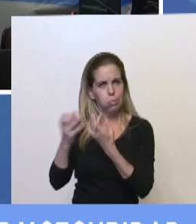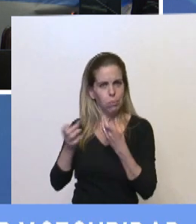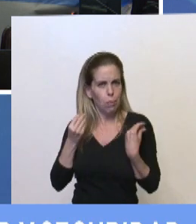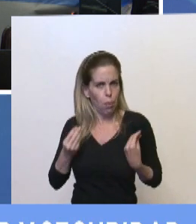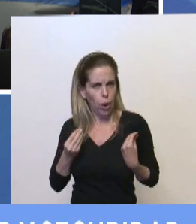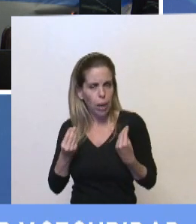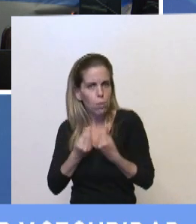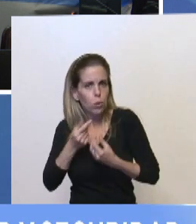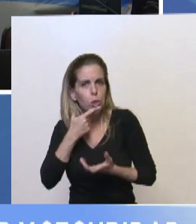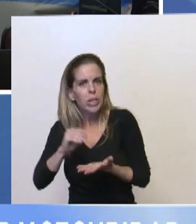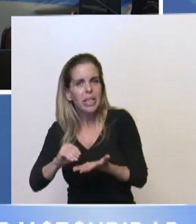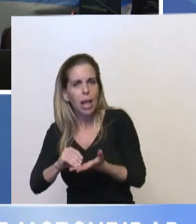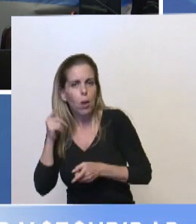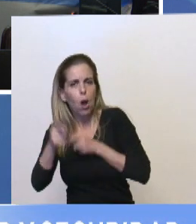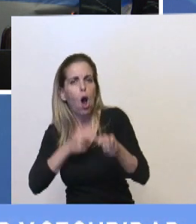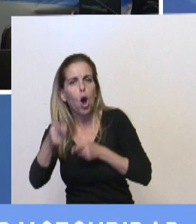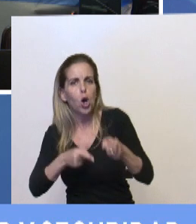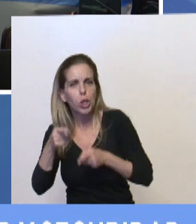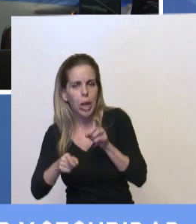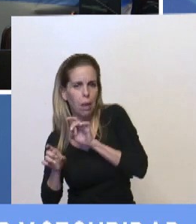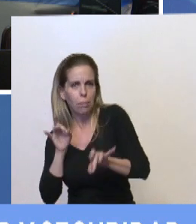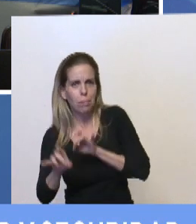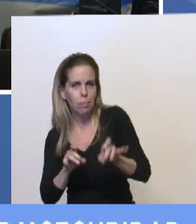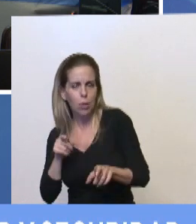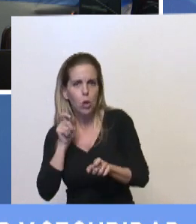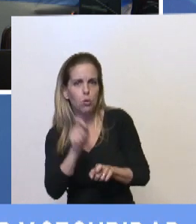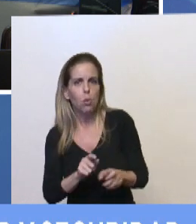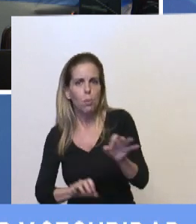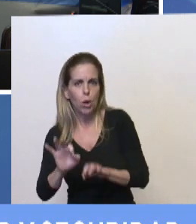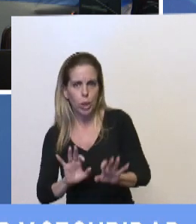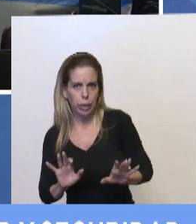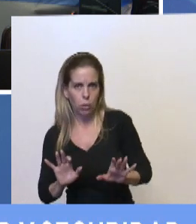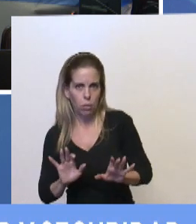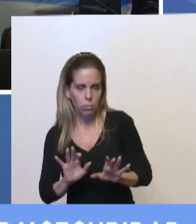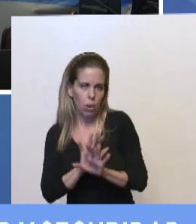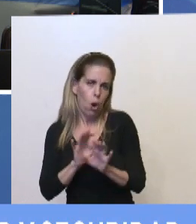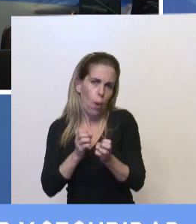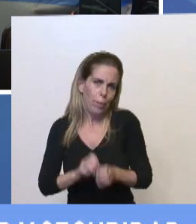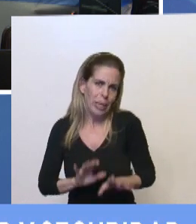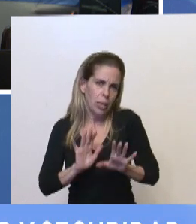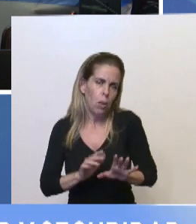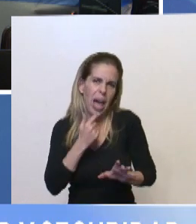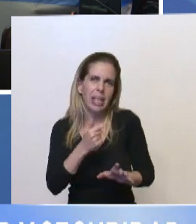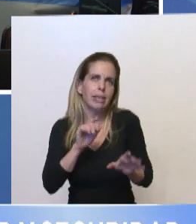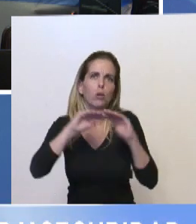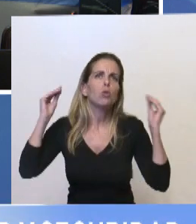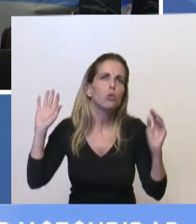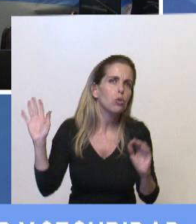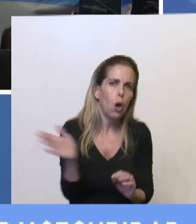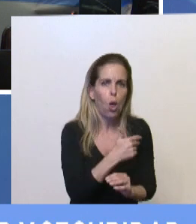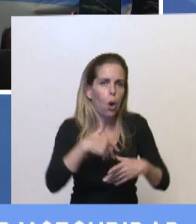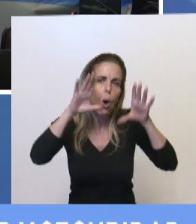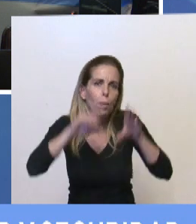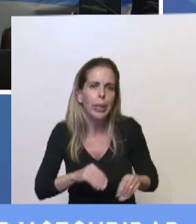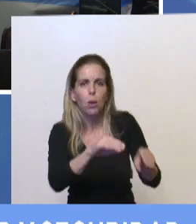en contra del proyecto que estaba en tratamiento. Así es que no empecemos con ese totalitarismo. No empecemos